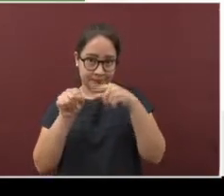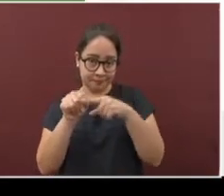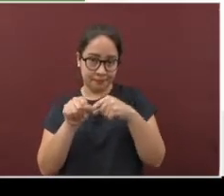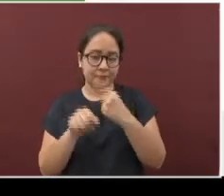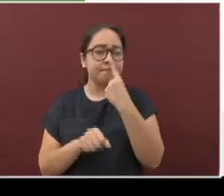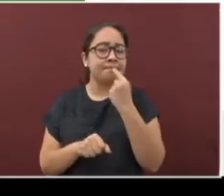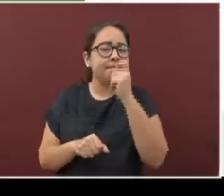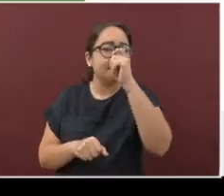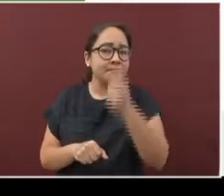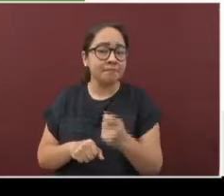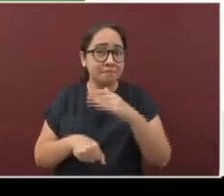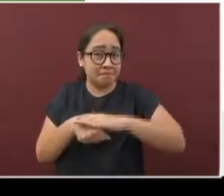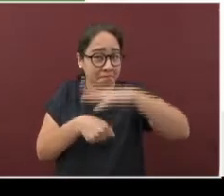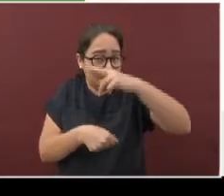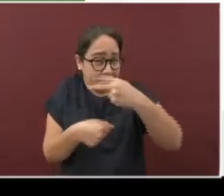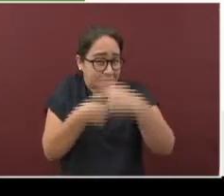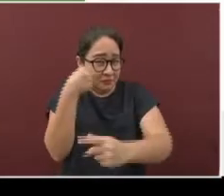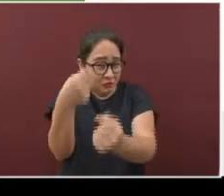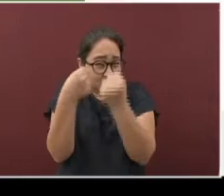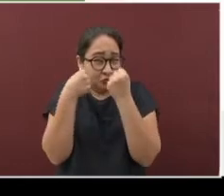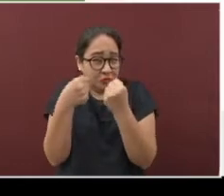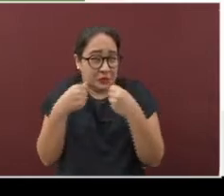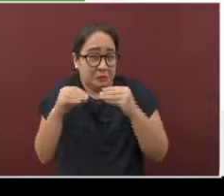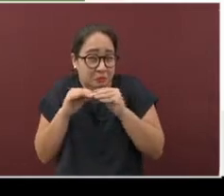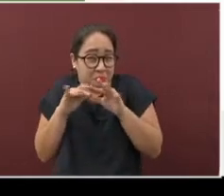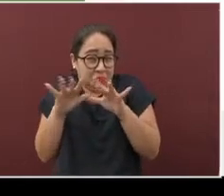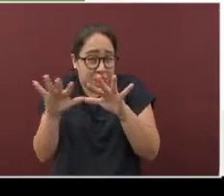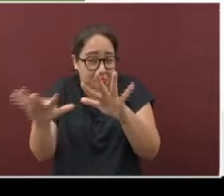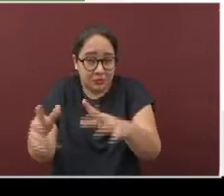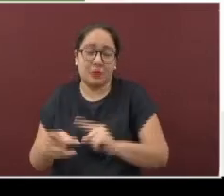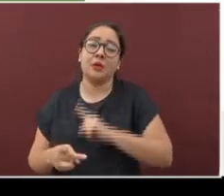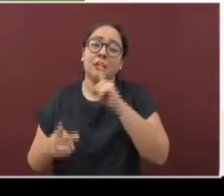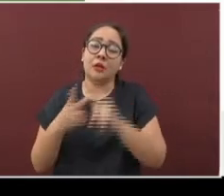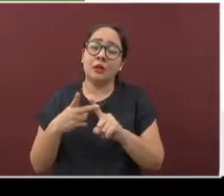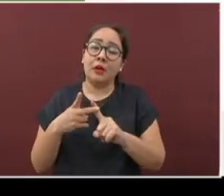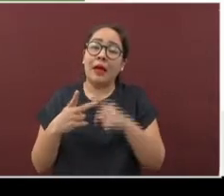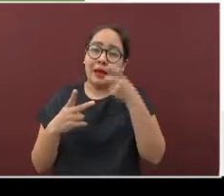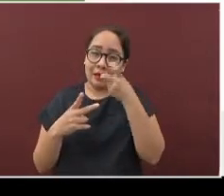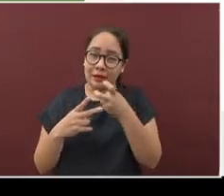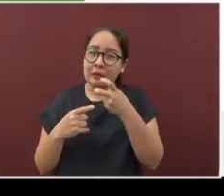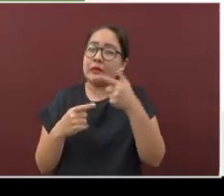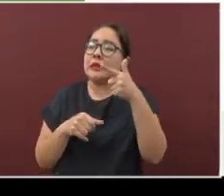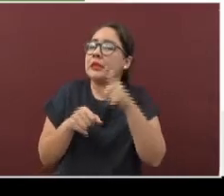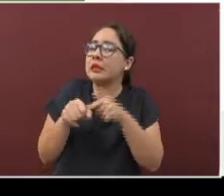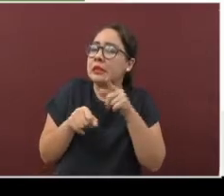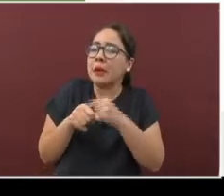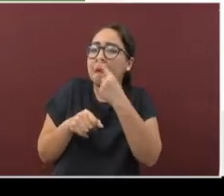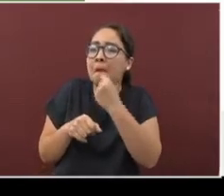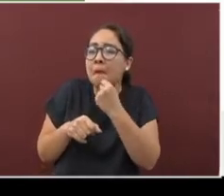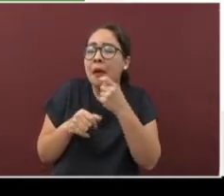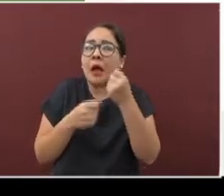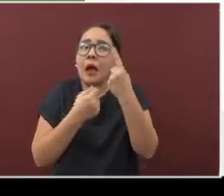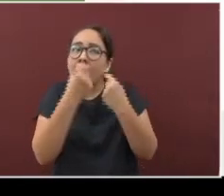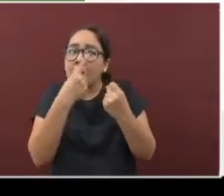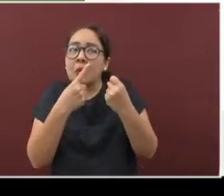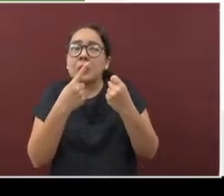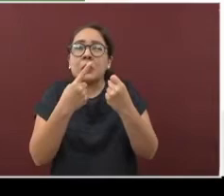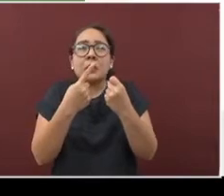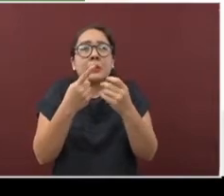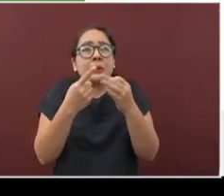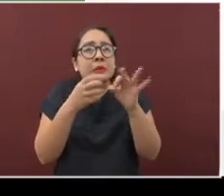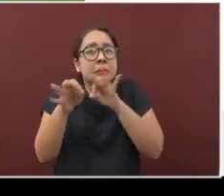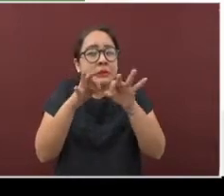simboliza el máximo riesgo de contagio y propagación. En este color, las actividades no esenciales laborales